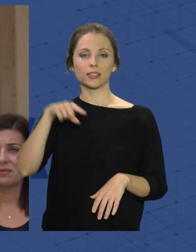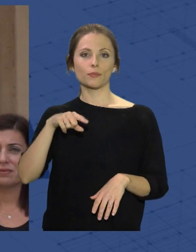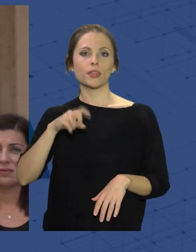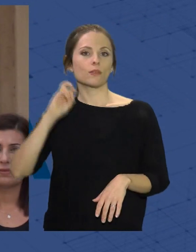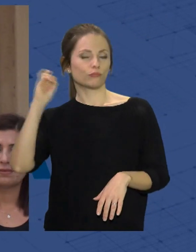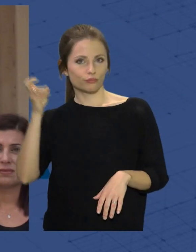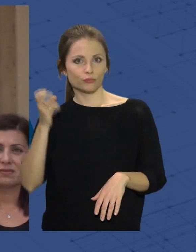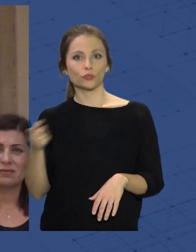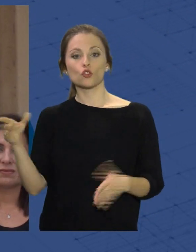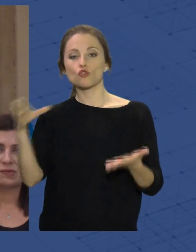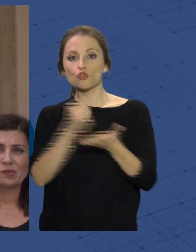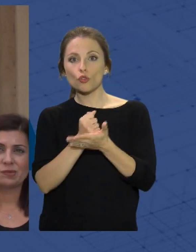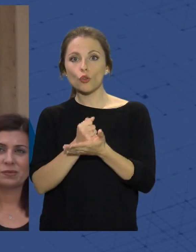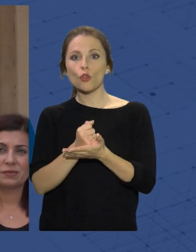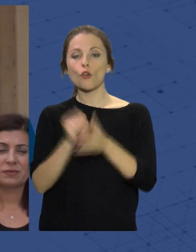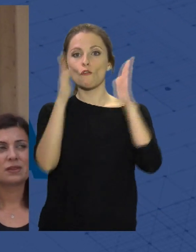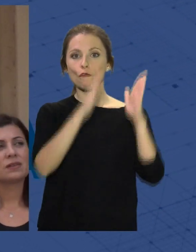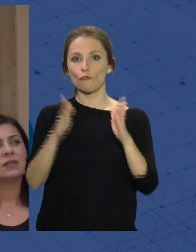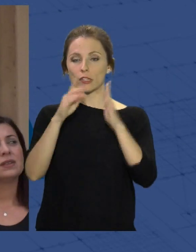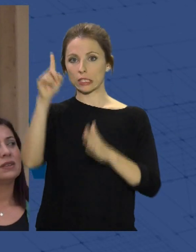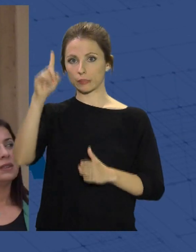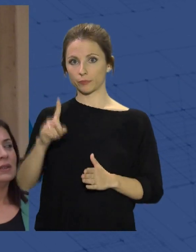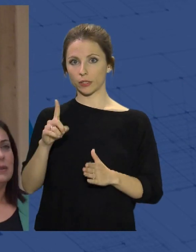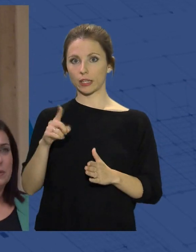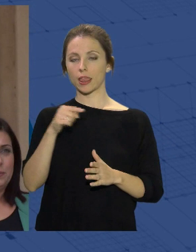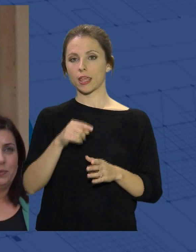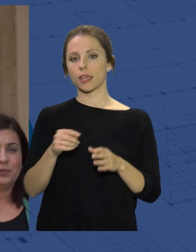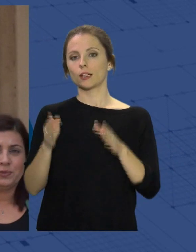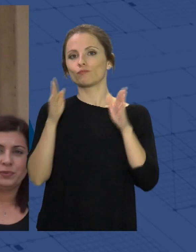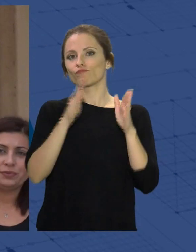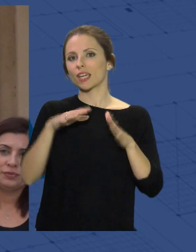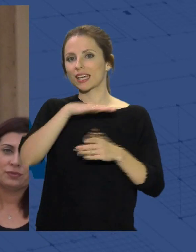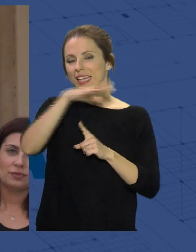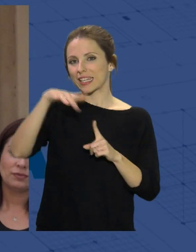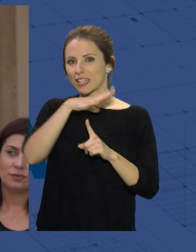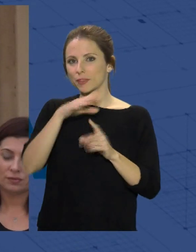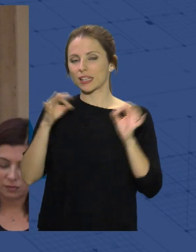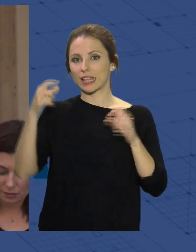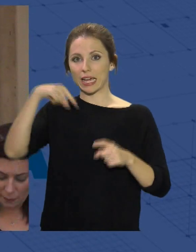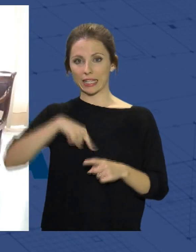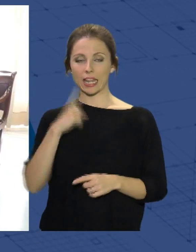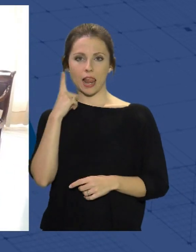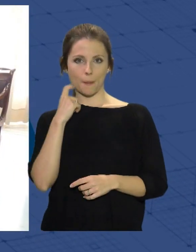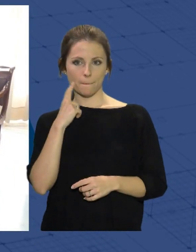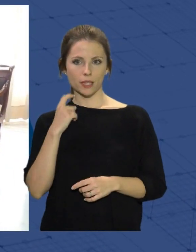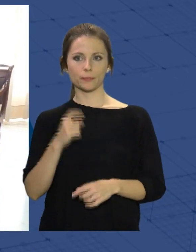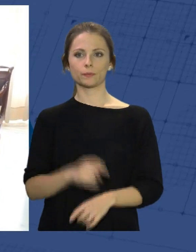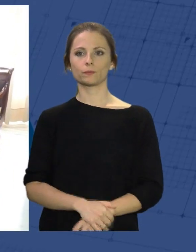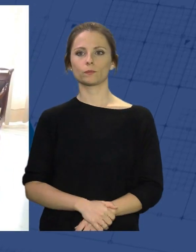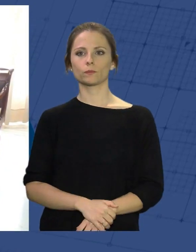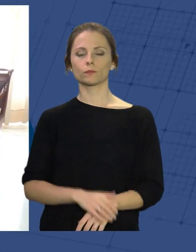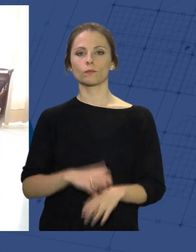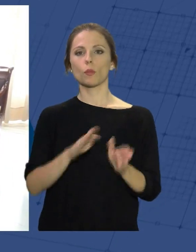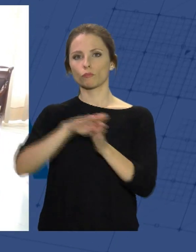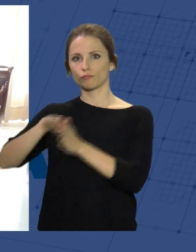Todos esos son los que van en la primera fase de climatización aquí en Almería. Por otro lado, la